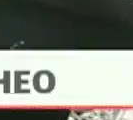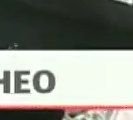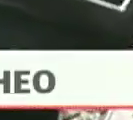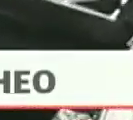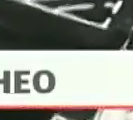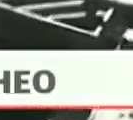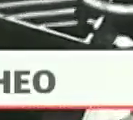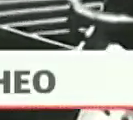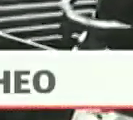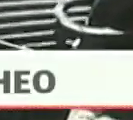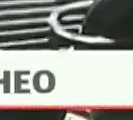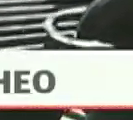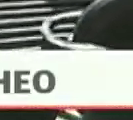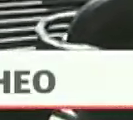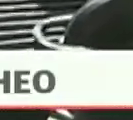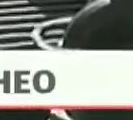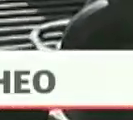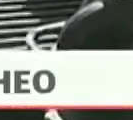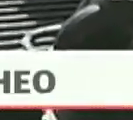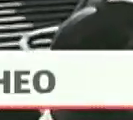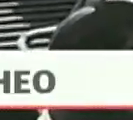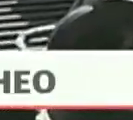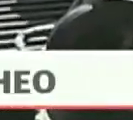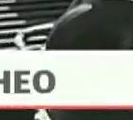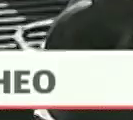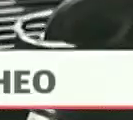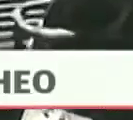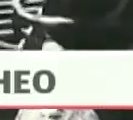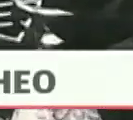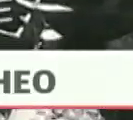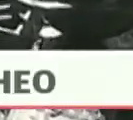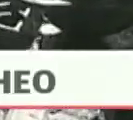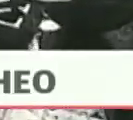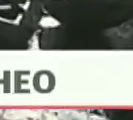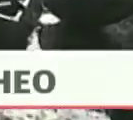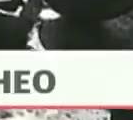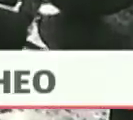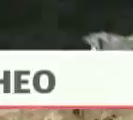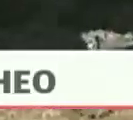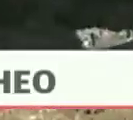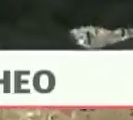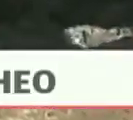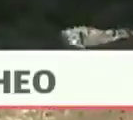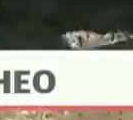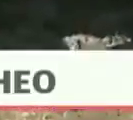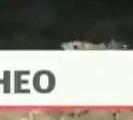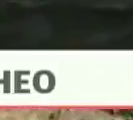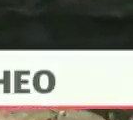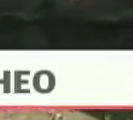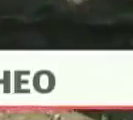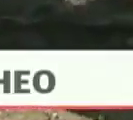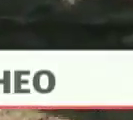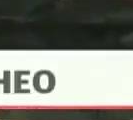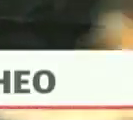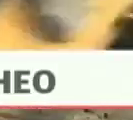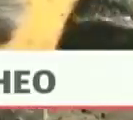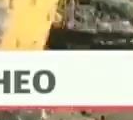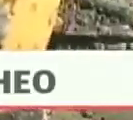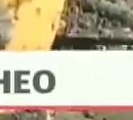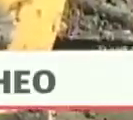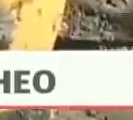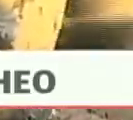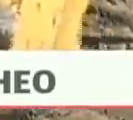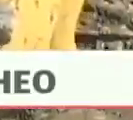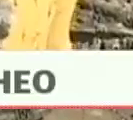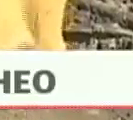Caracas y particularmente en el valle Ninro cuál es el detalle del trabajo que vamos a estar ejecutando acá en la parroquia del valle en el